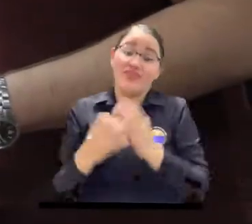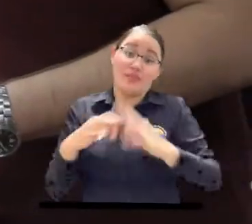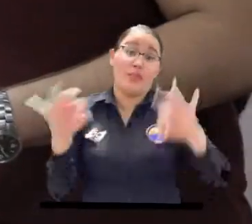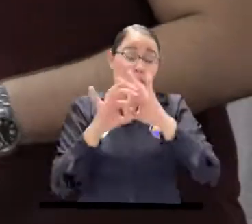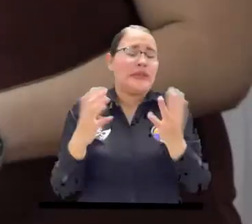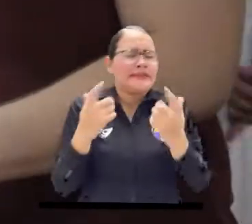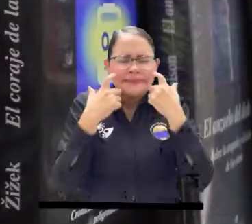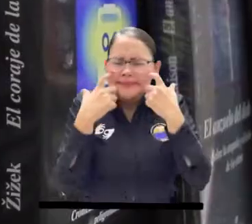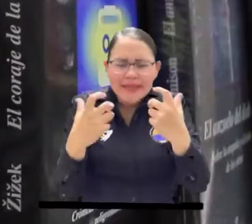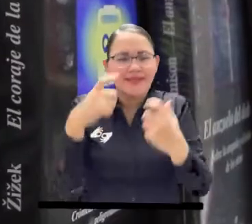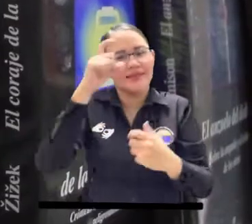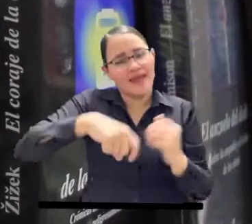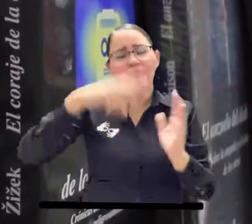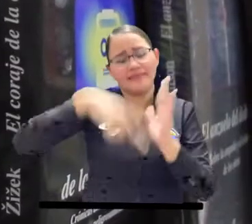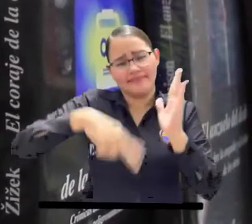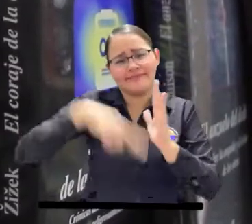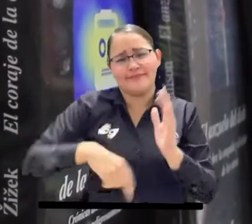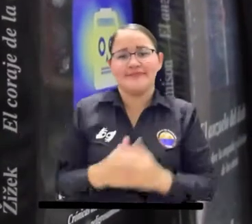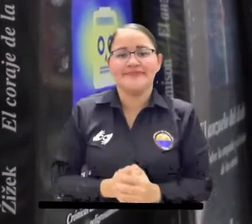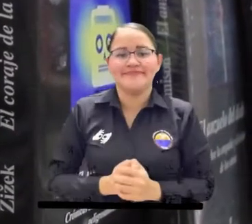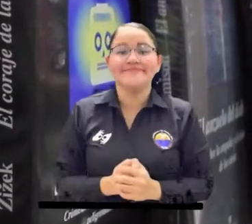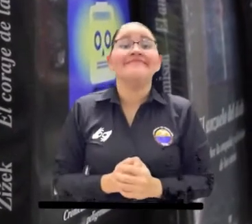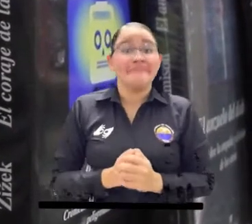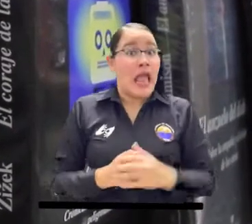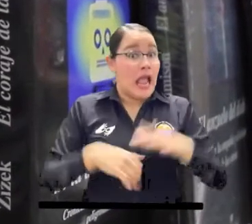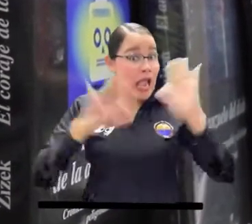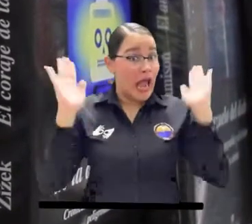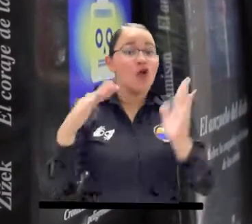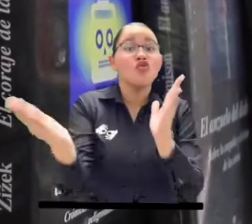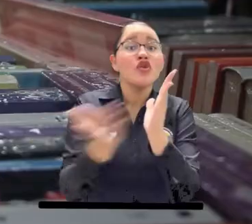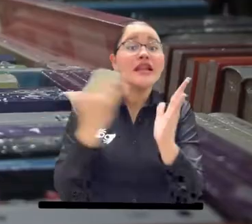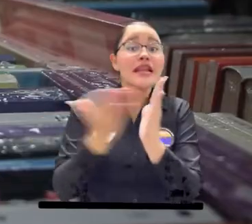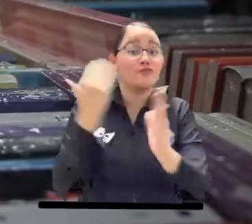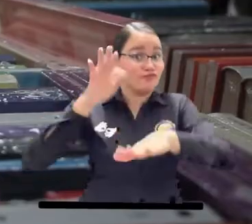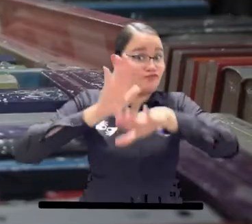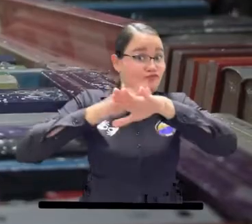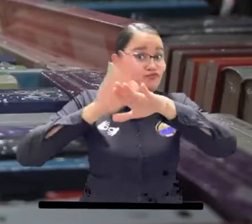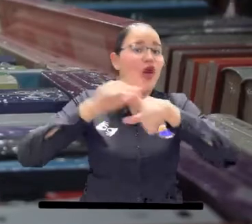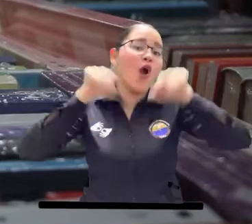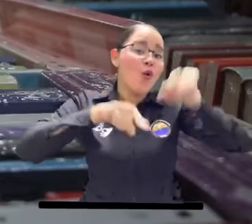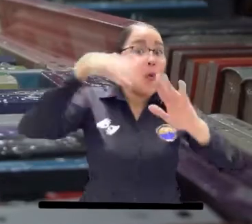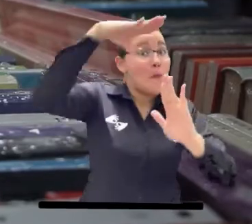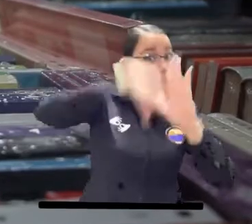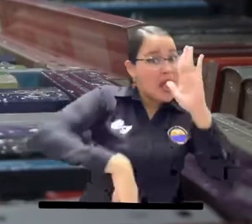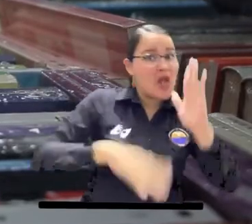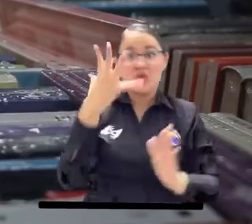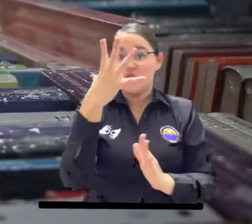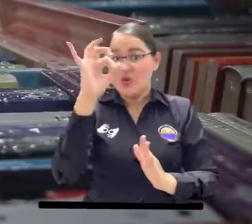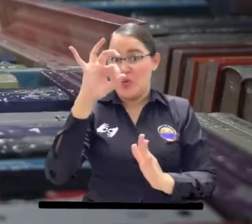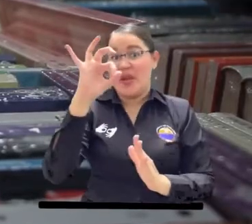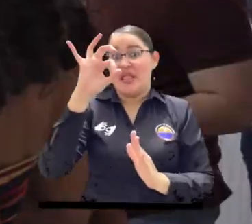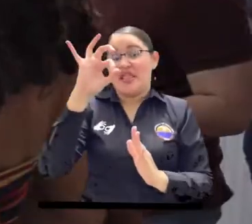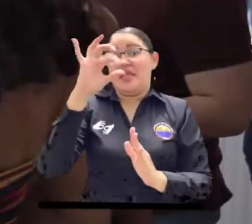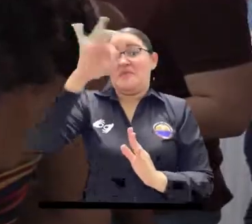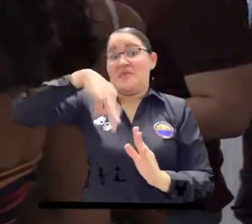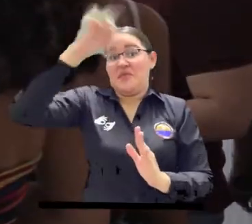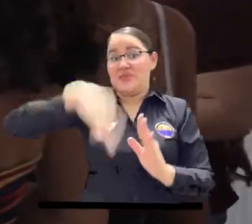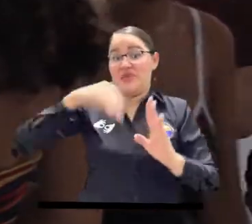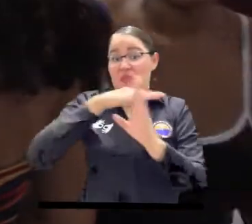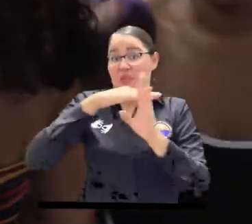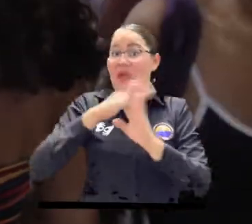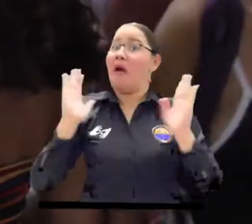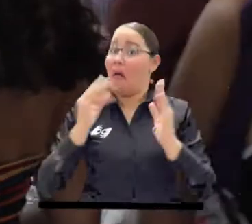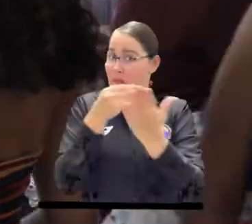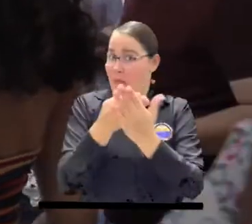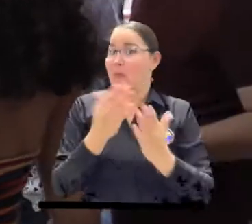lectura. Por supuesto, va a haber descuentos para la compra de libros hasta del 50% para que estén, digamos,